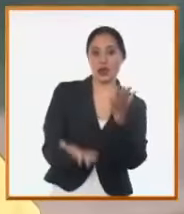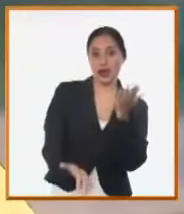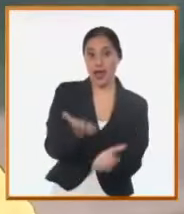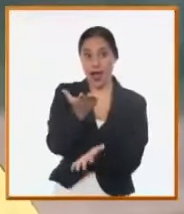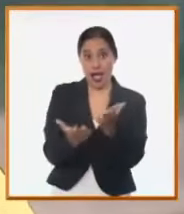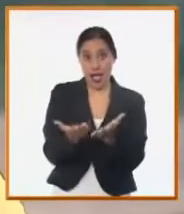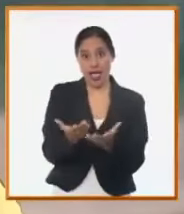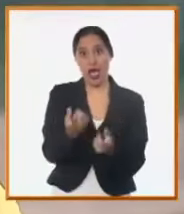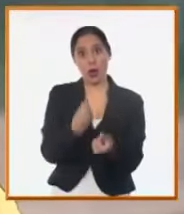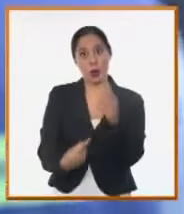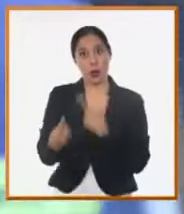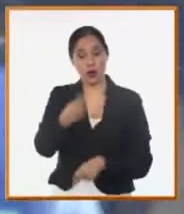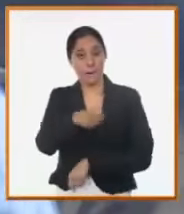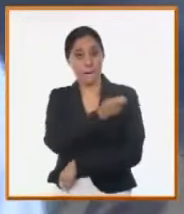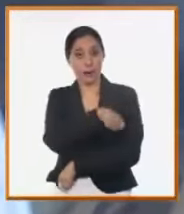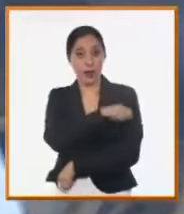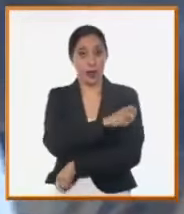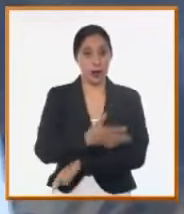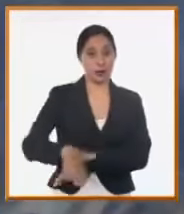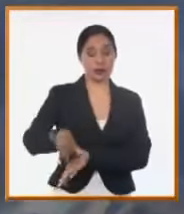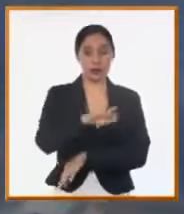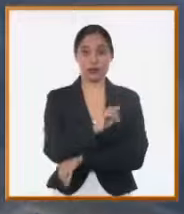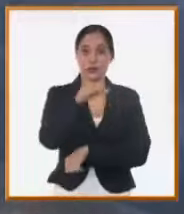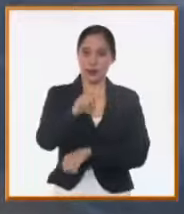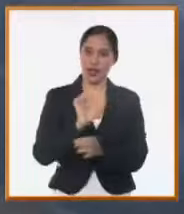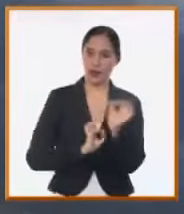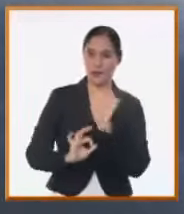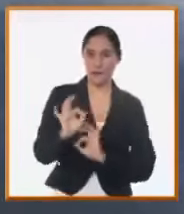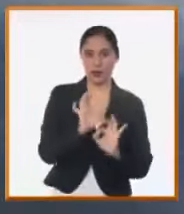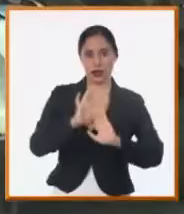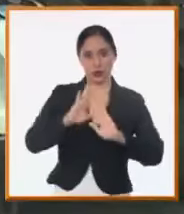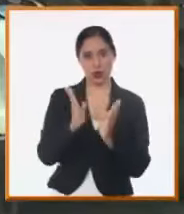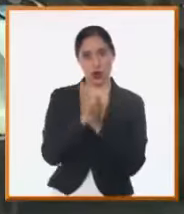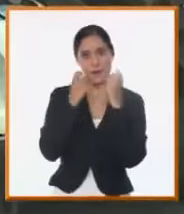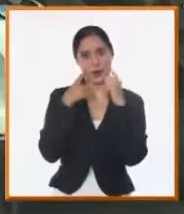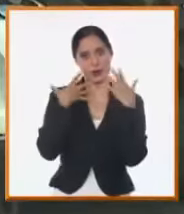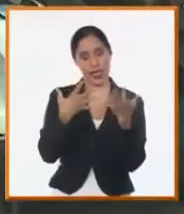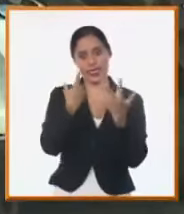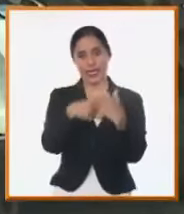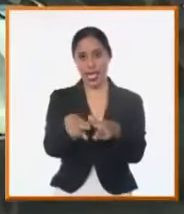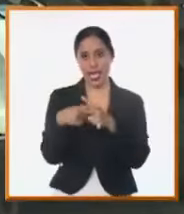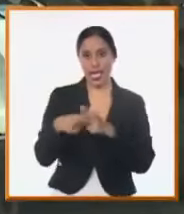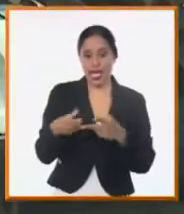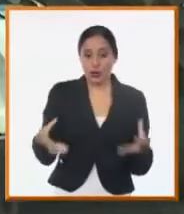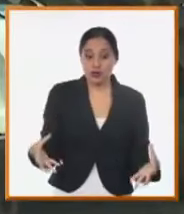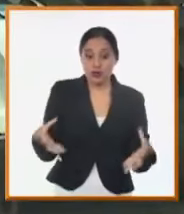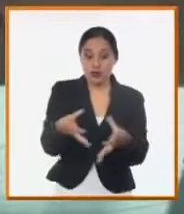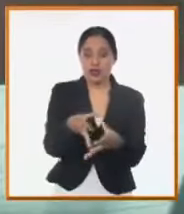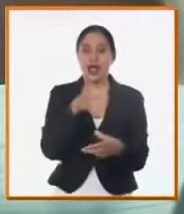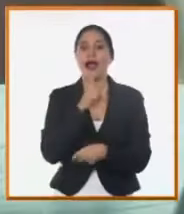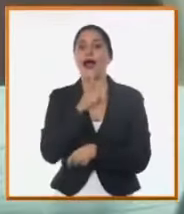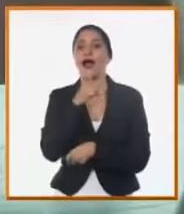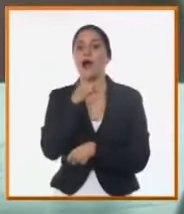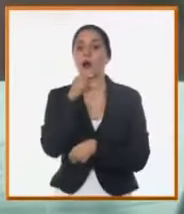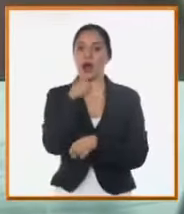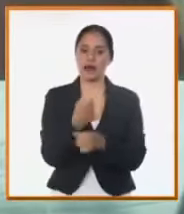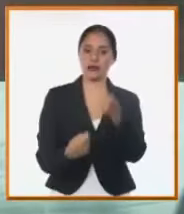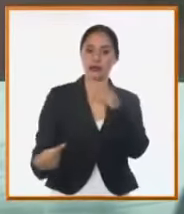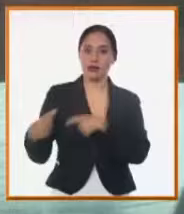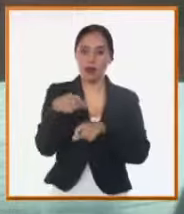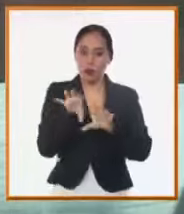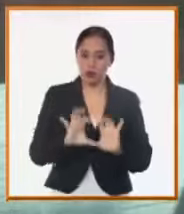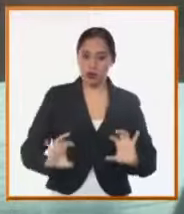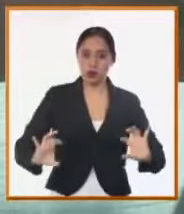la población de estos asentamientos. Para asegurar el abasto estable de agua a los embalses, está la presencia de los recursos hidráulicos